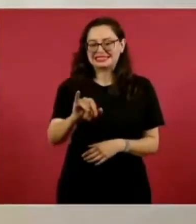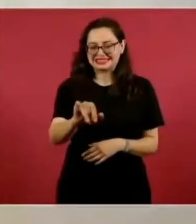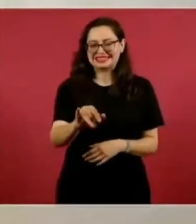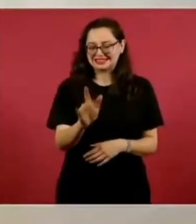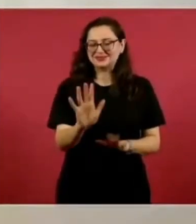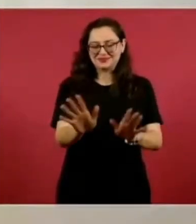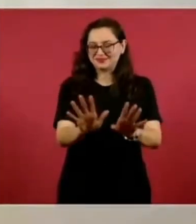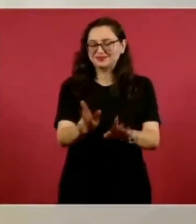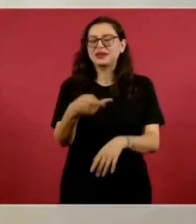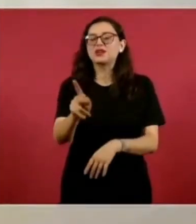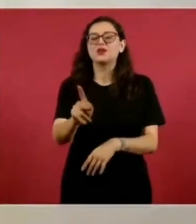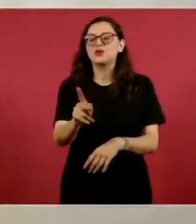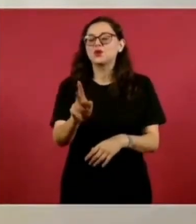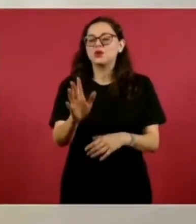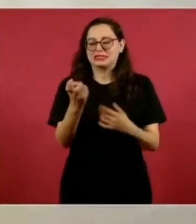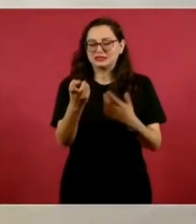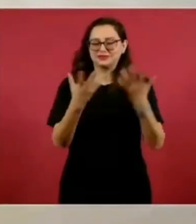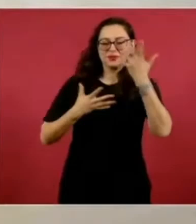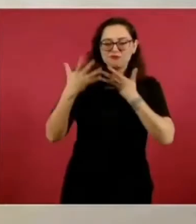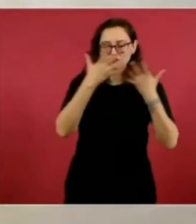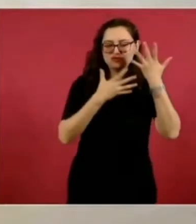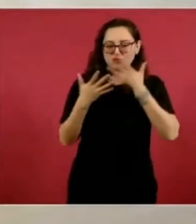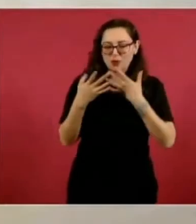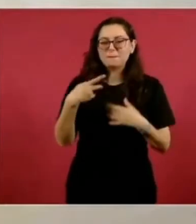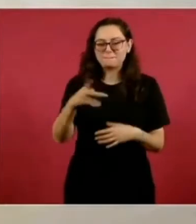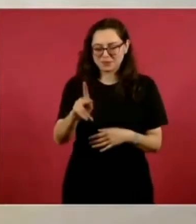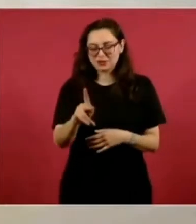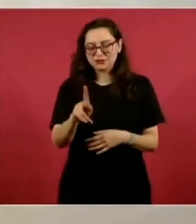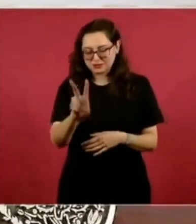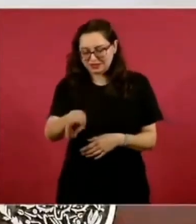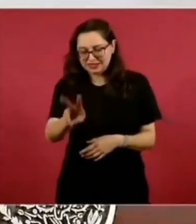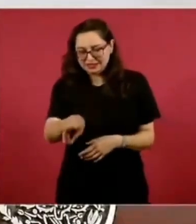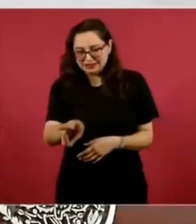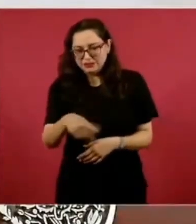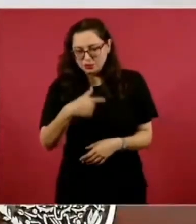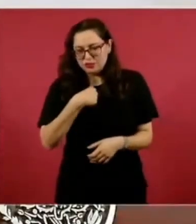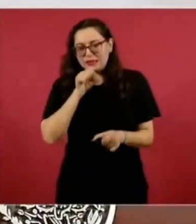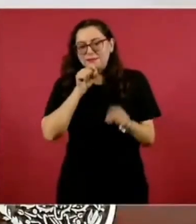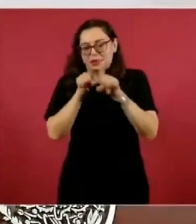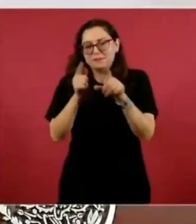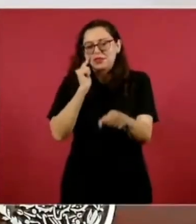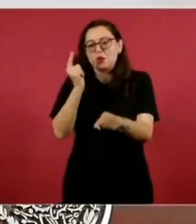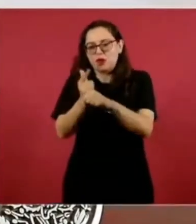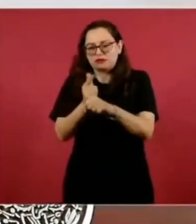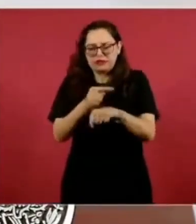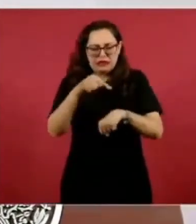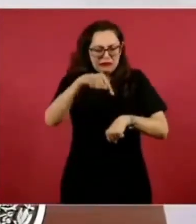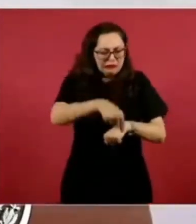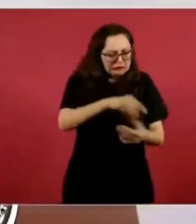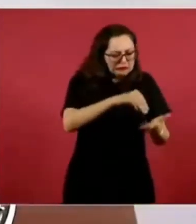porque aparece otro avión. Y